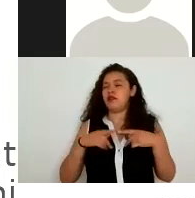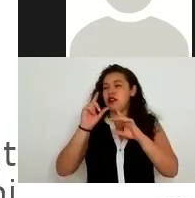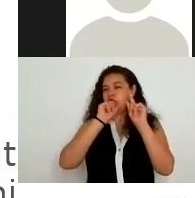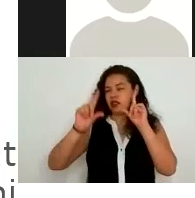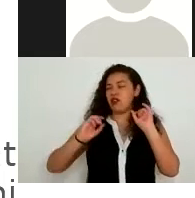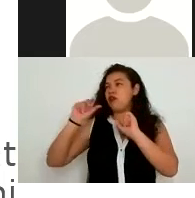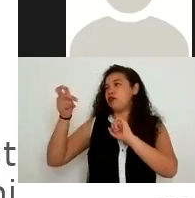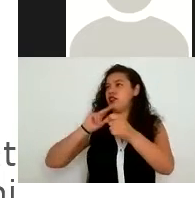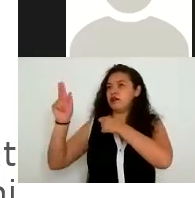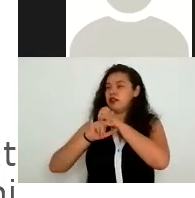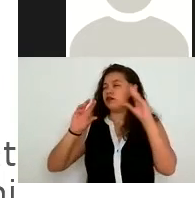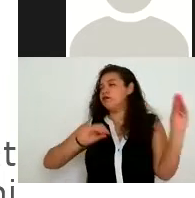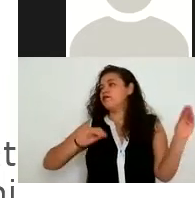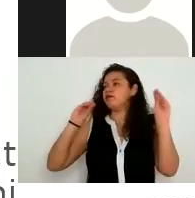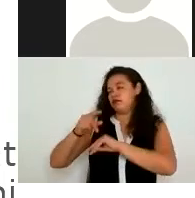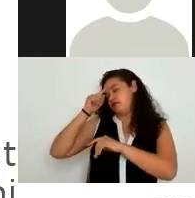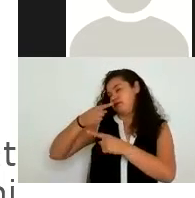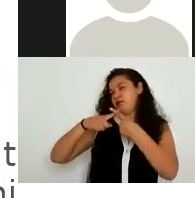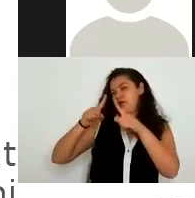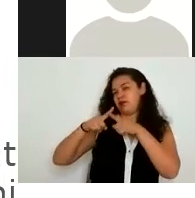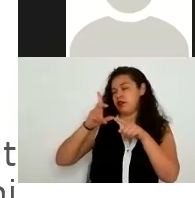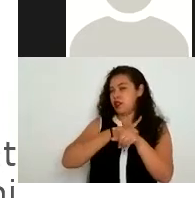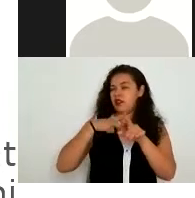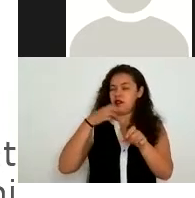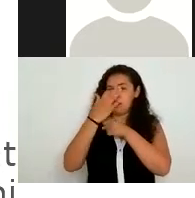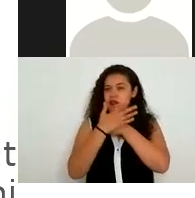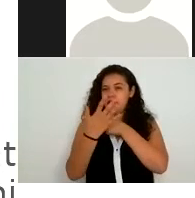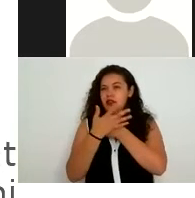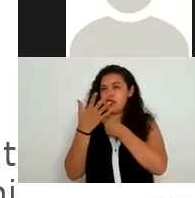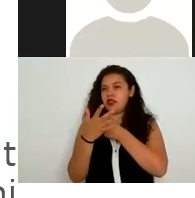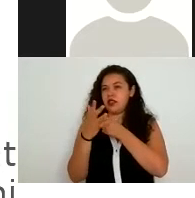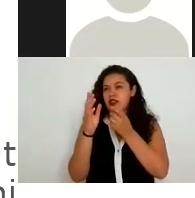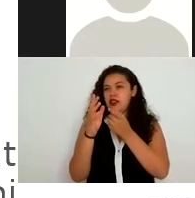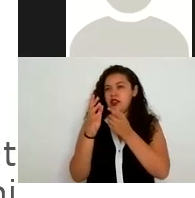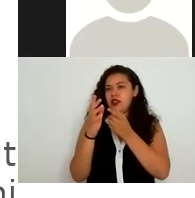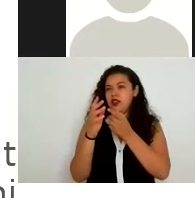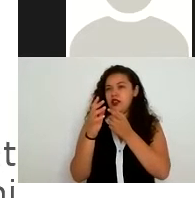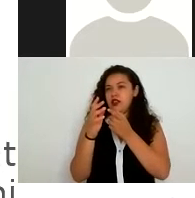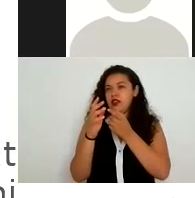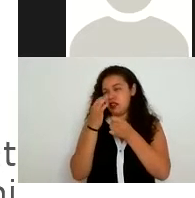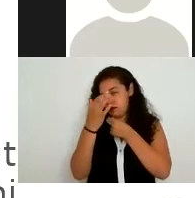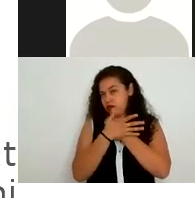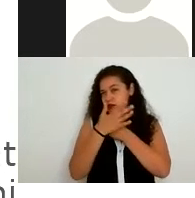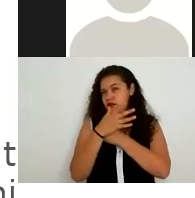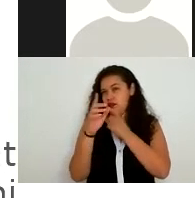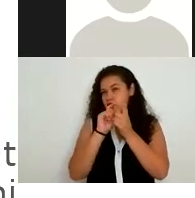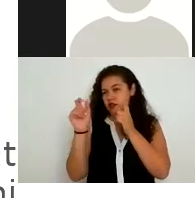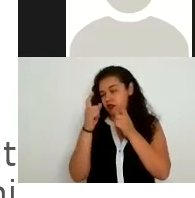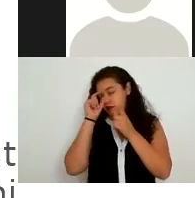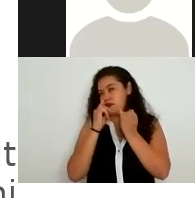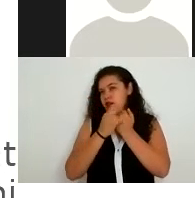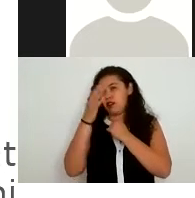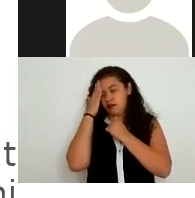distintos del encargado deberá comunicar a estos el aviso de privacidad y las finalidades a las que el titular se